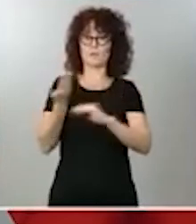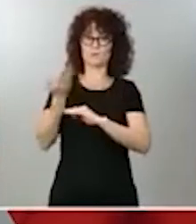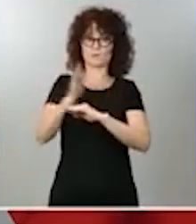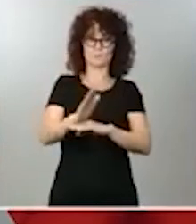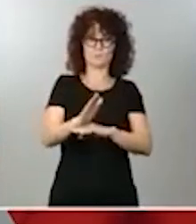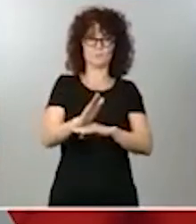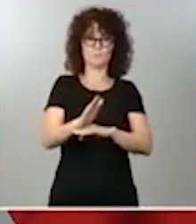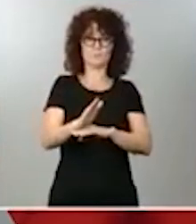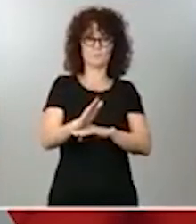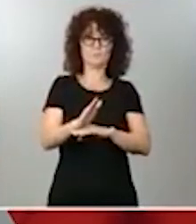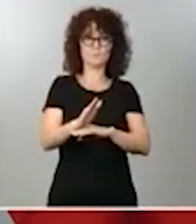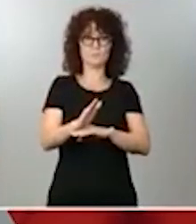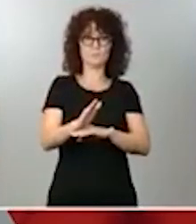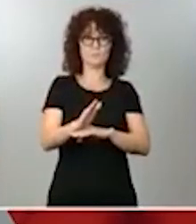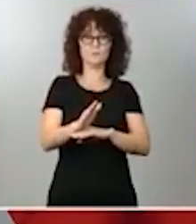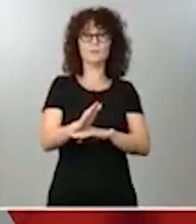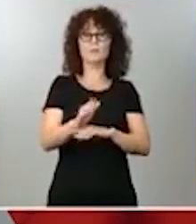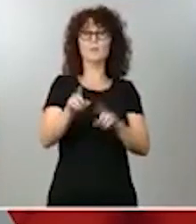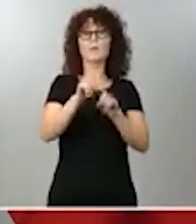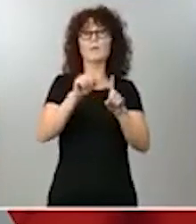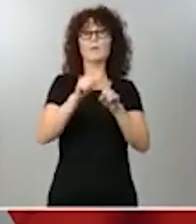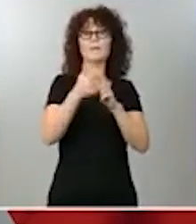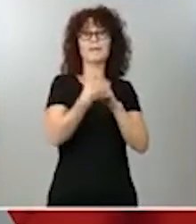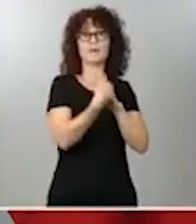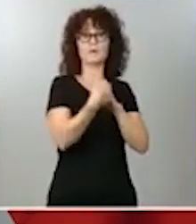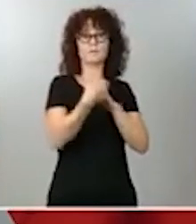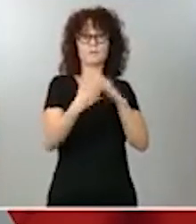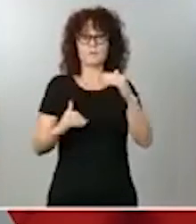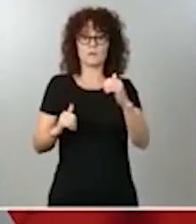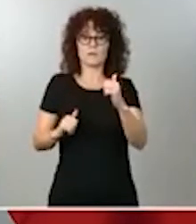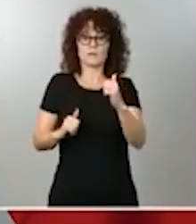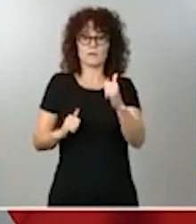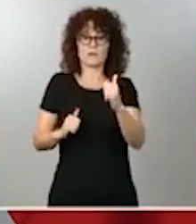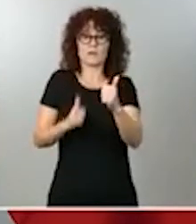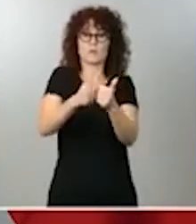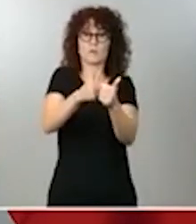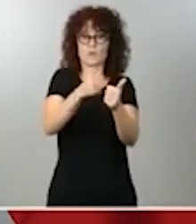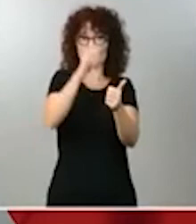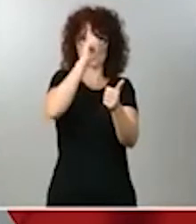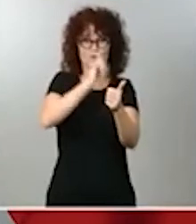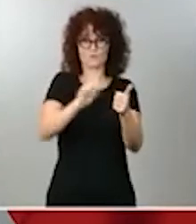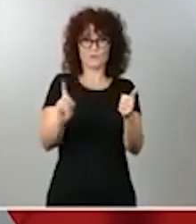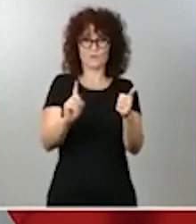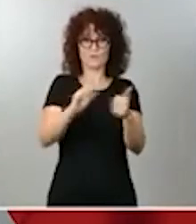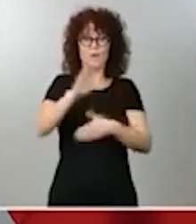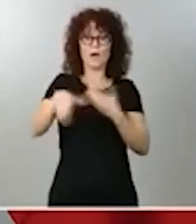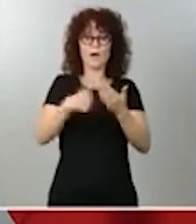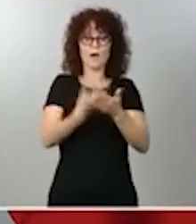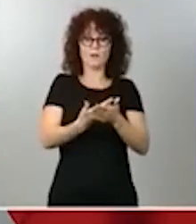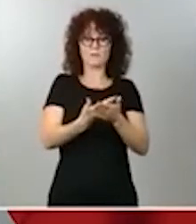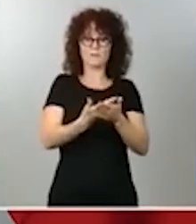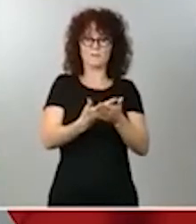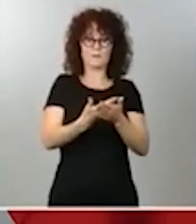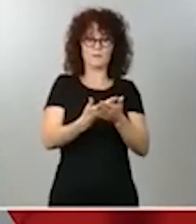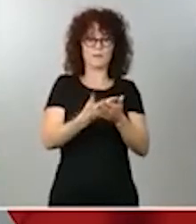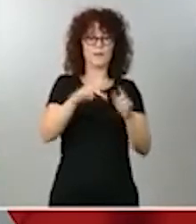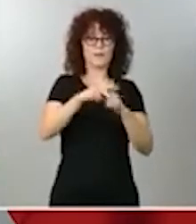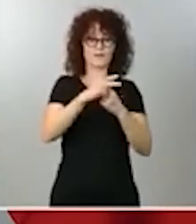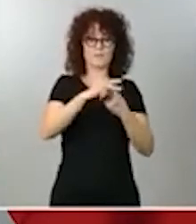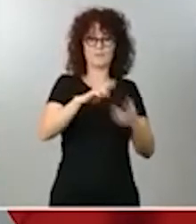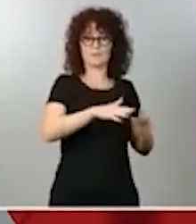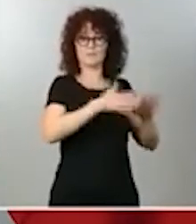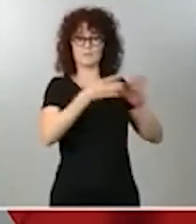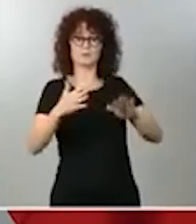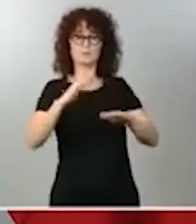la reducción o las estimaciones que querríamos hacer mientras no despleguemos la eficacia de las herramientas. Si ven,